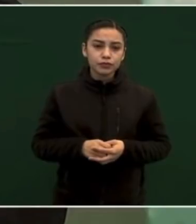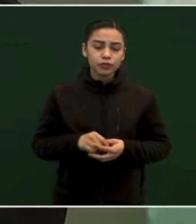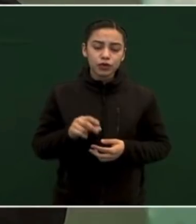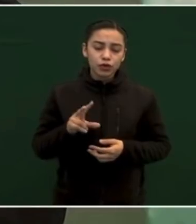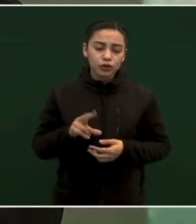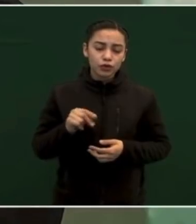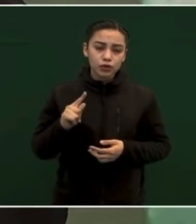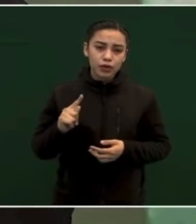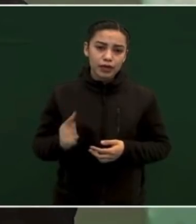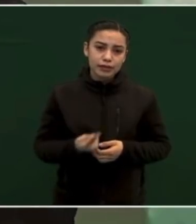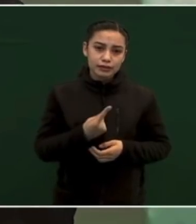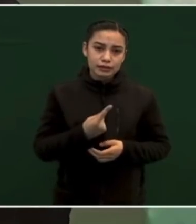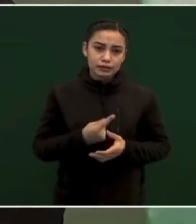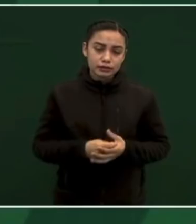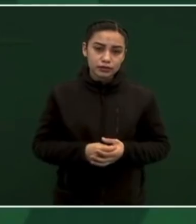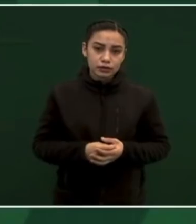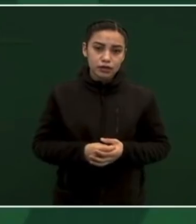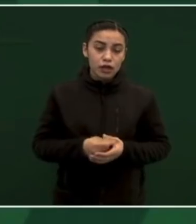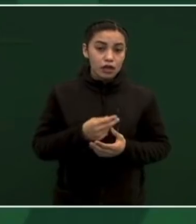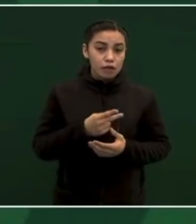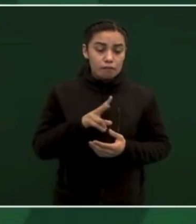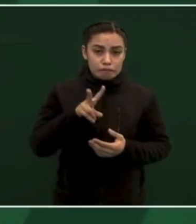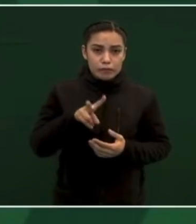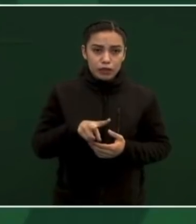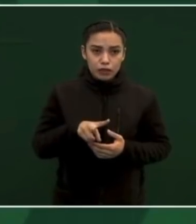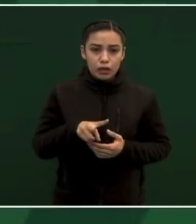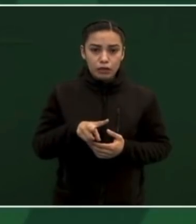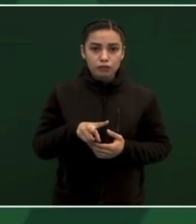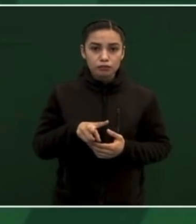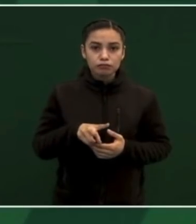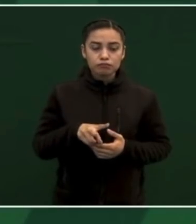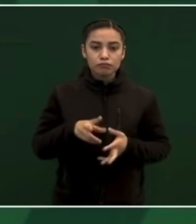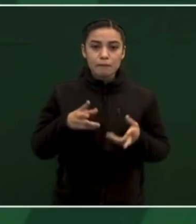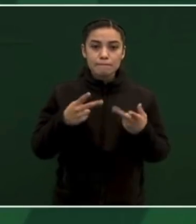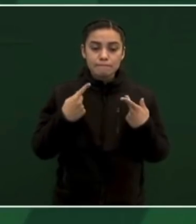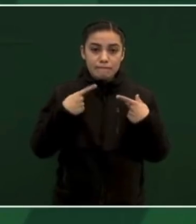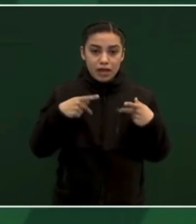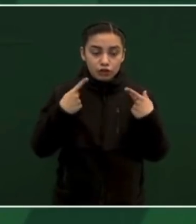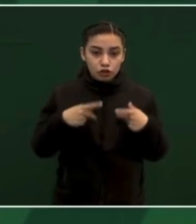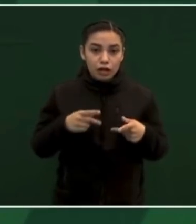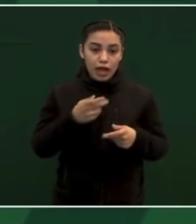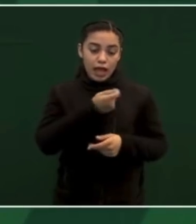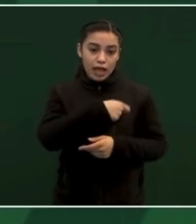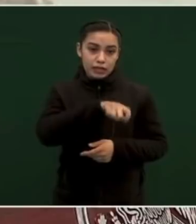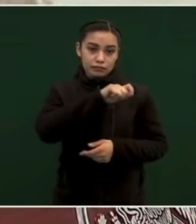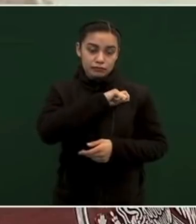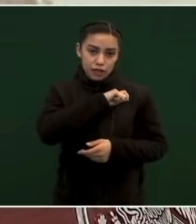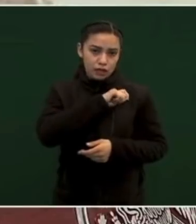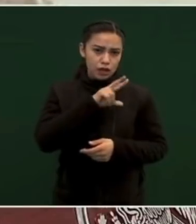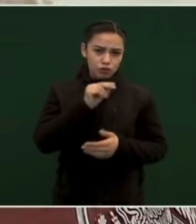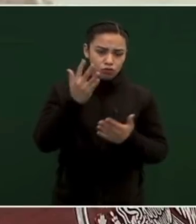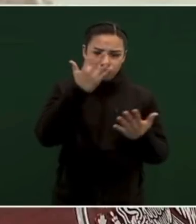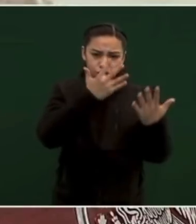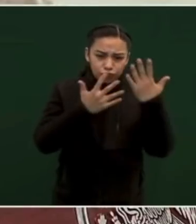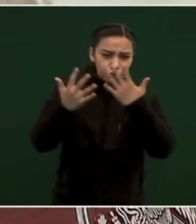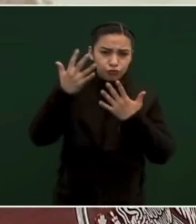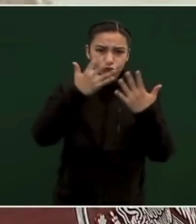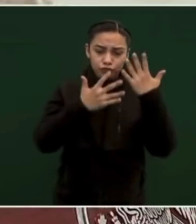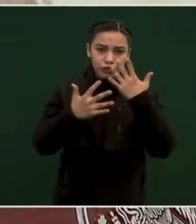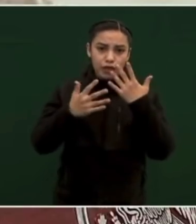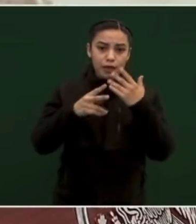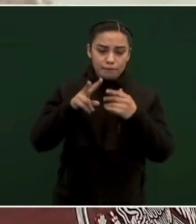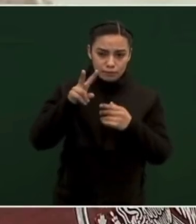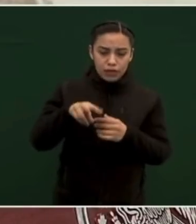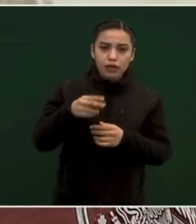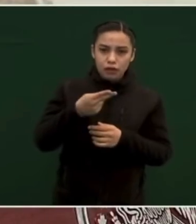Y que no se confunda al pueblo español que respetamos y admiramos tanto